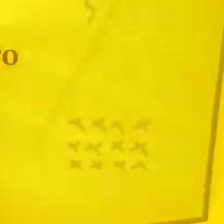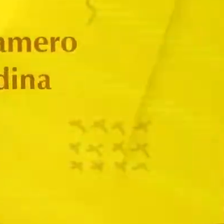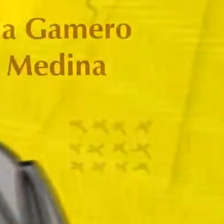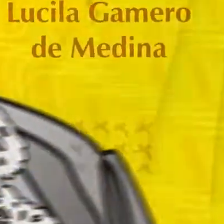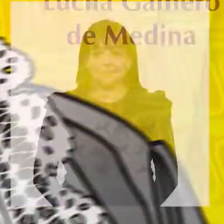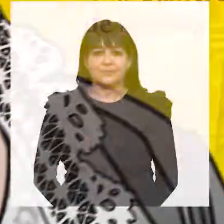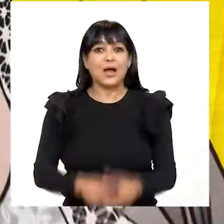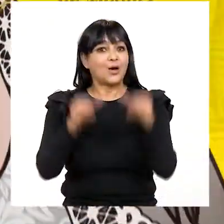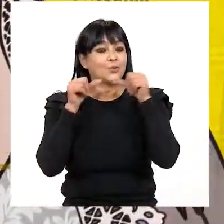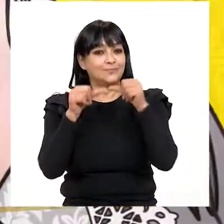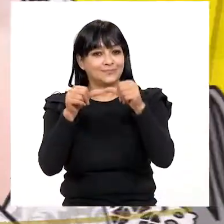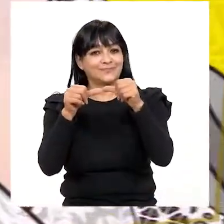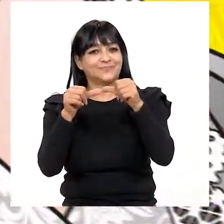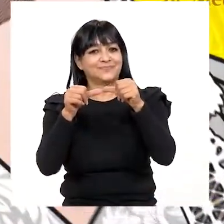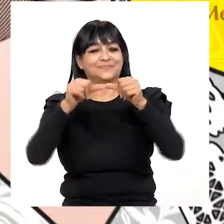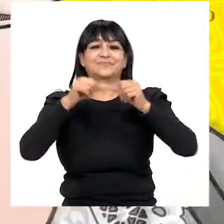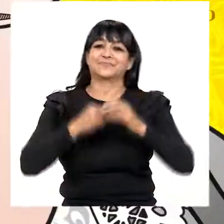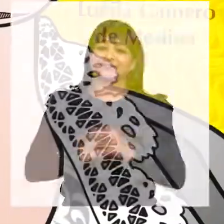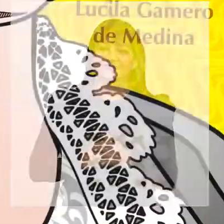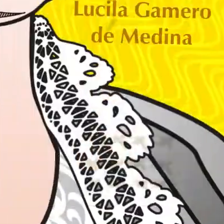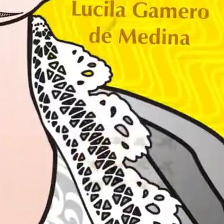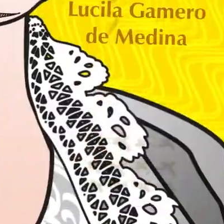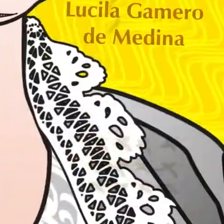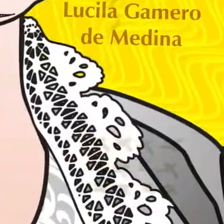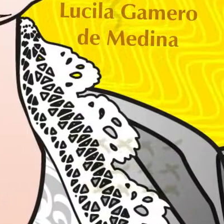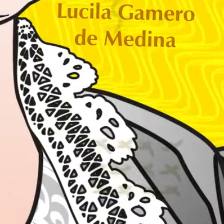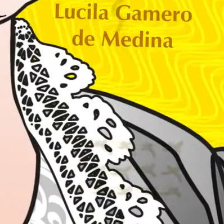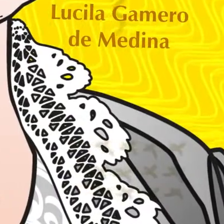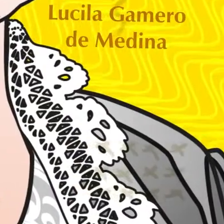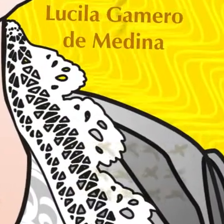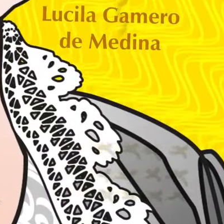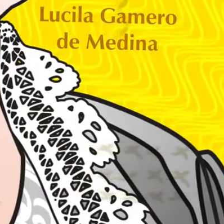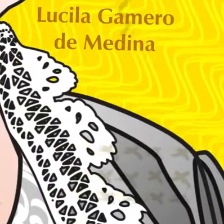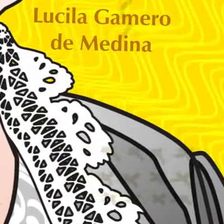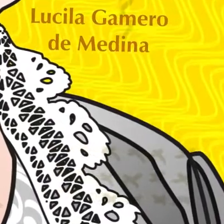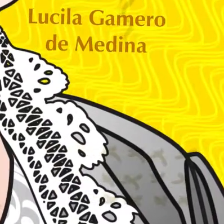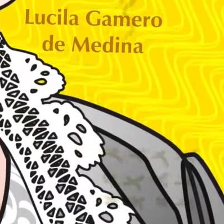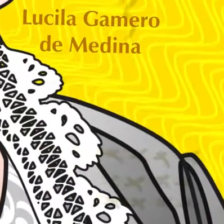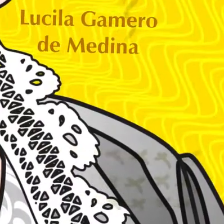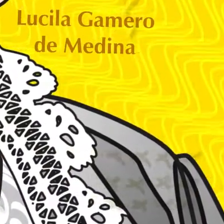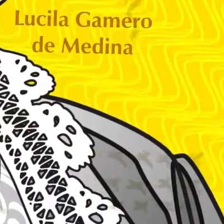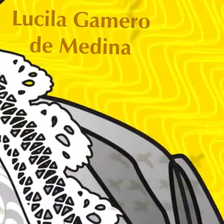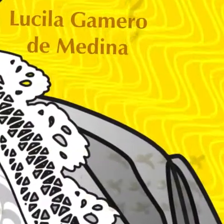A continuación Música